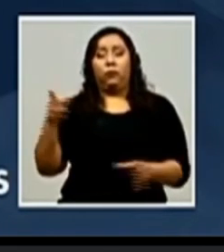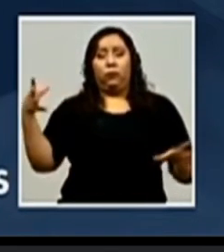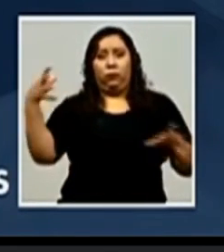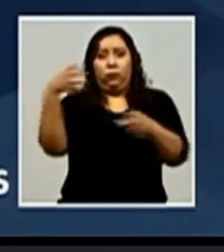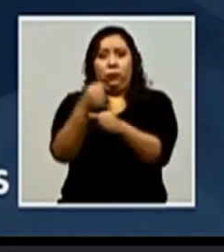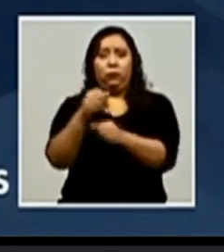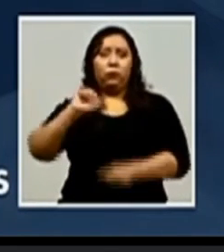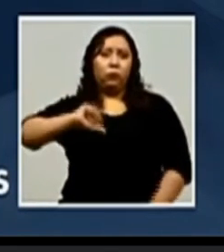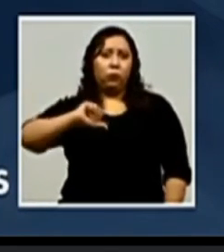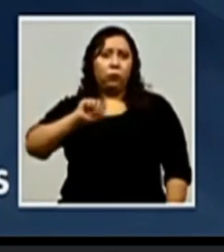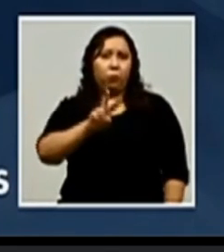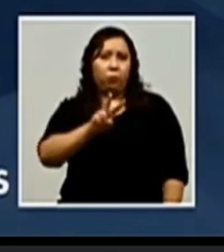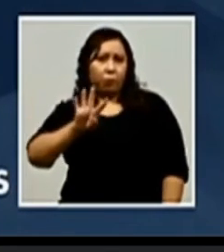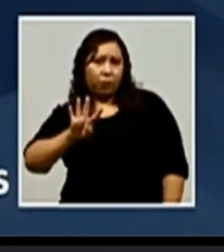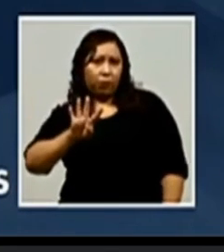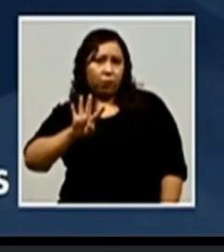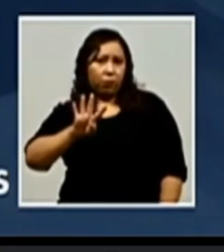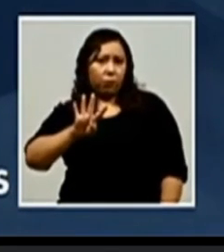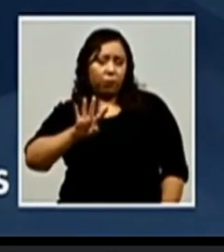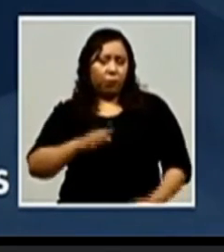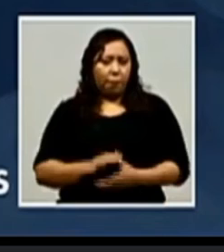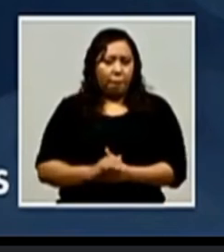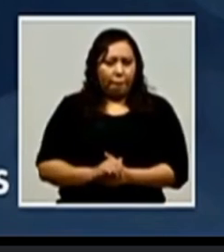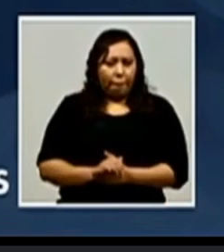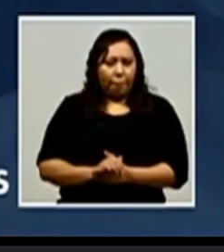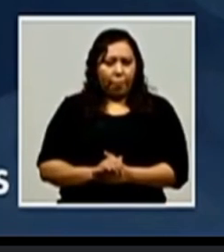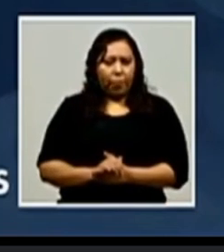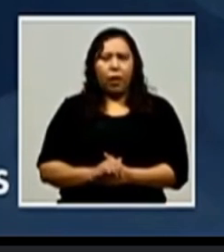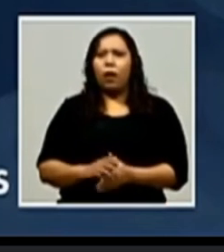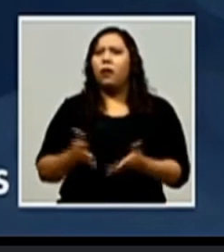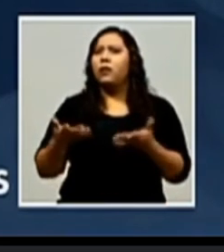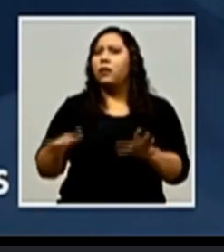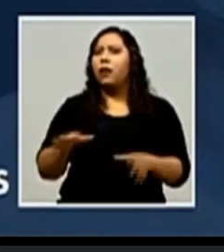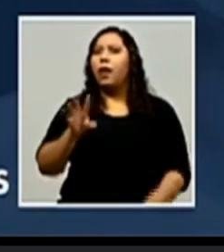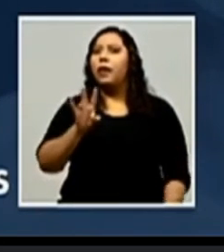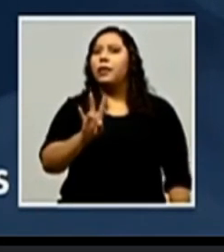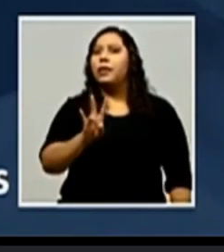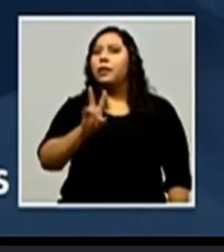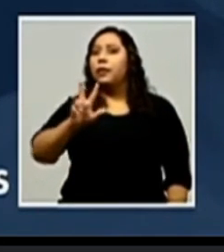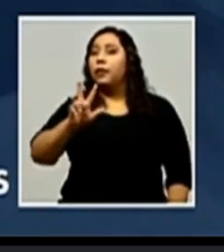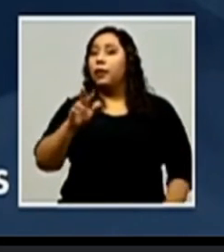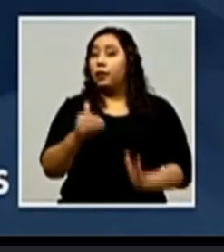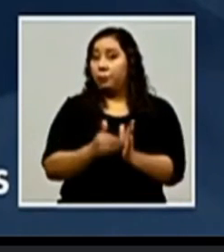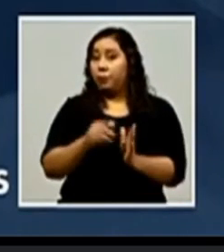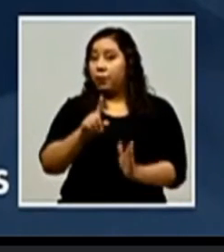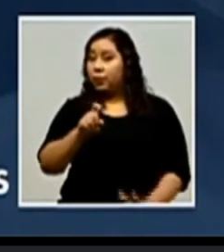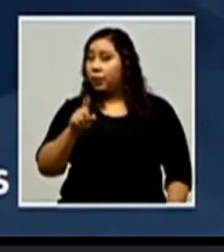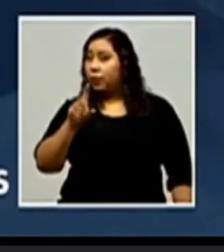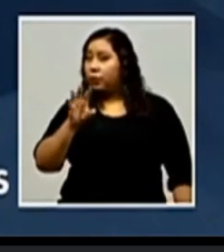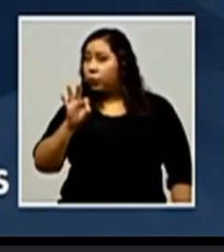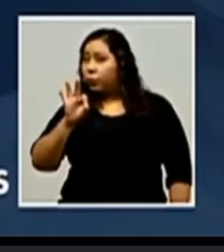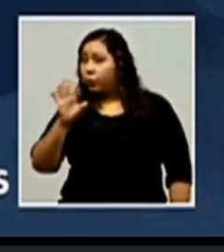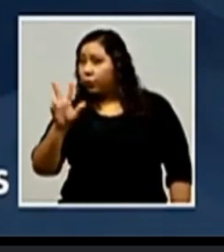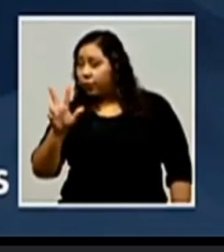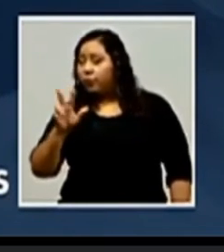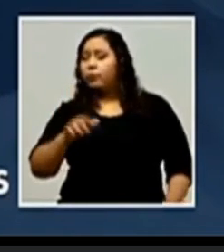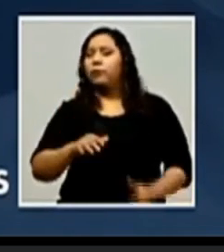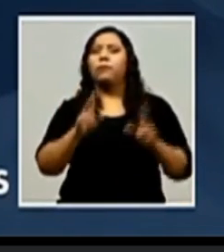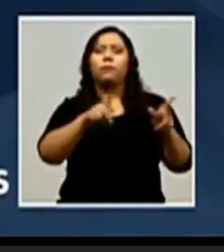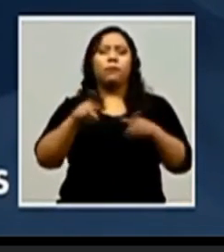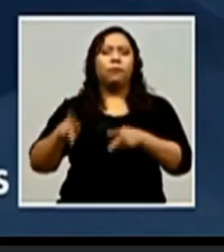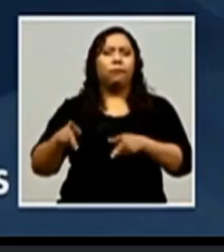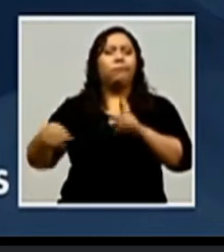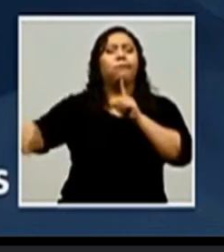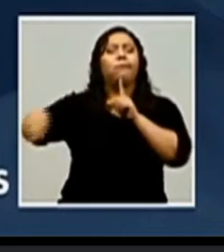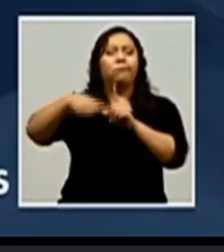este 24 de septiembre ya totalizamos 73,193 casos